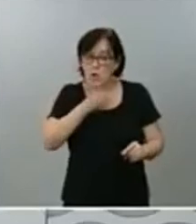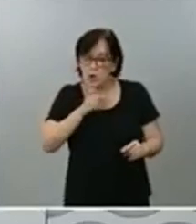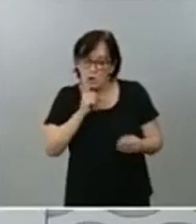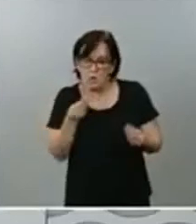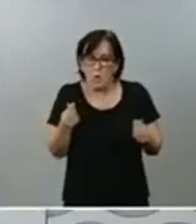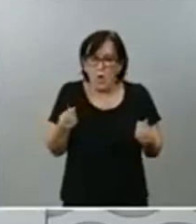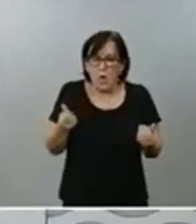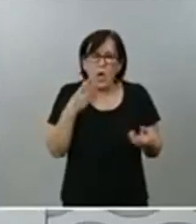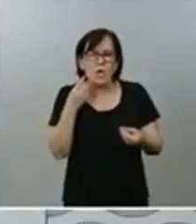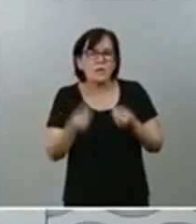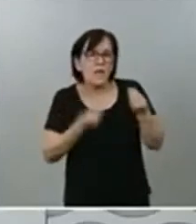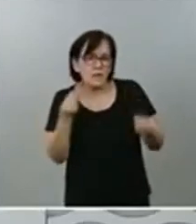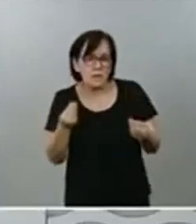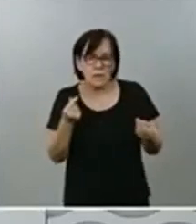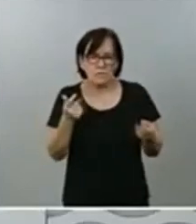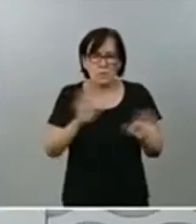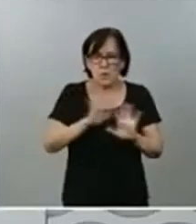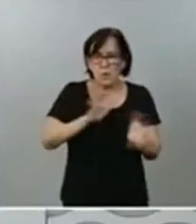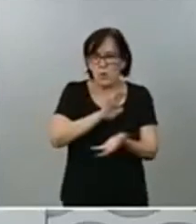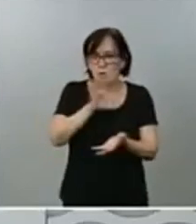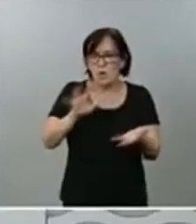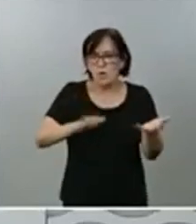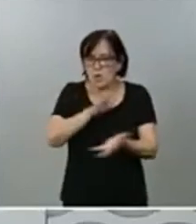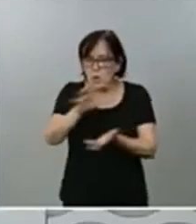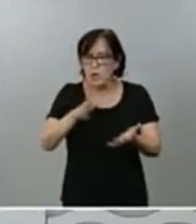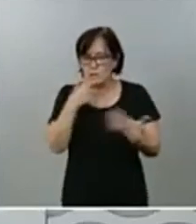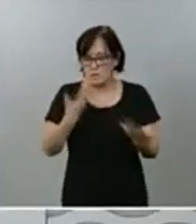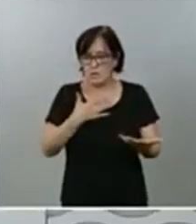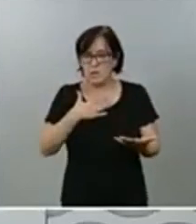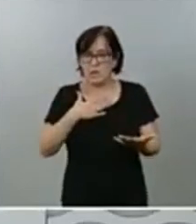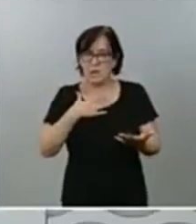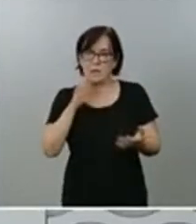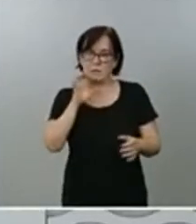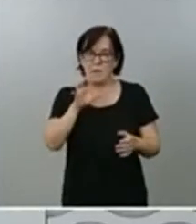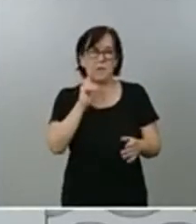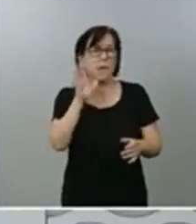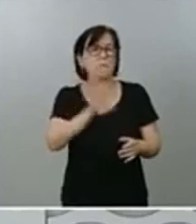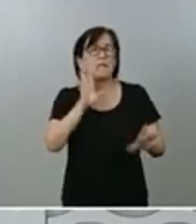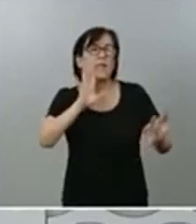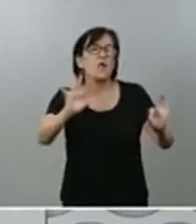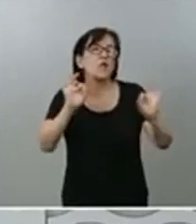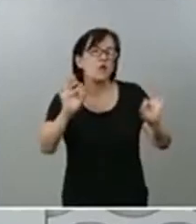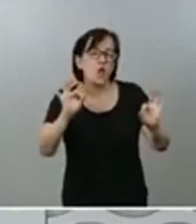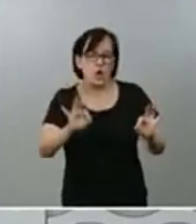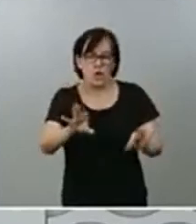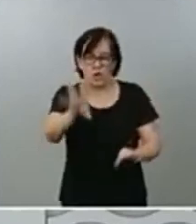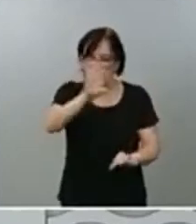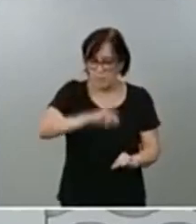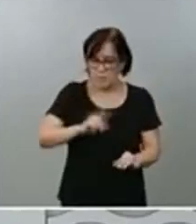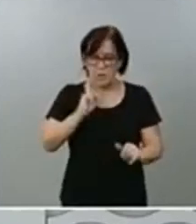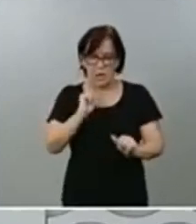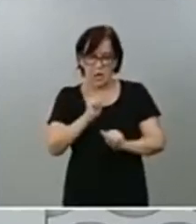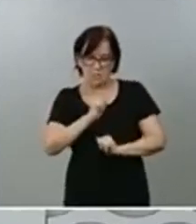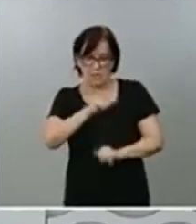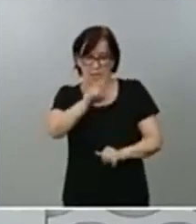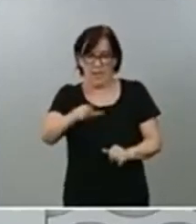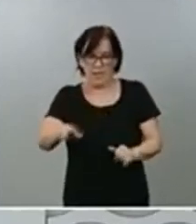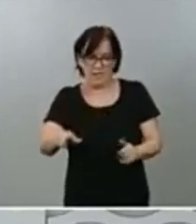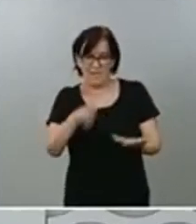se producía una catástrofe de este tipo en nuestro país, parece lógico, comprensible, es lo que esperan los ciudadanos, que